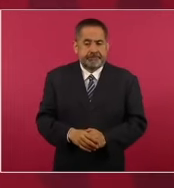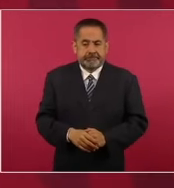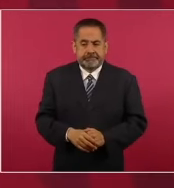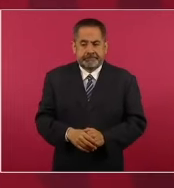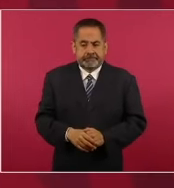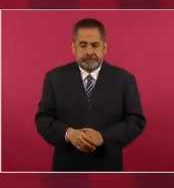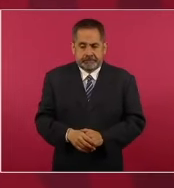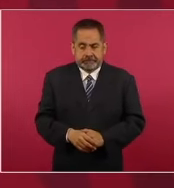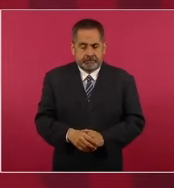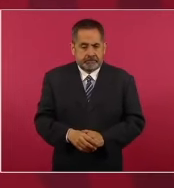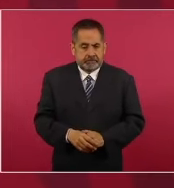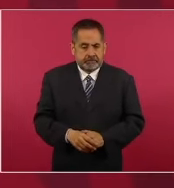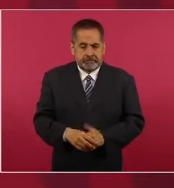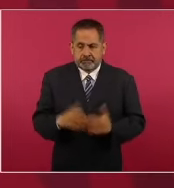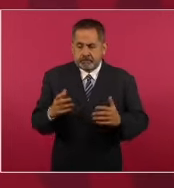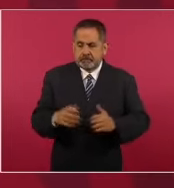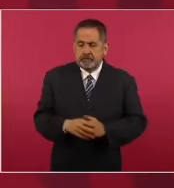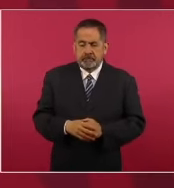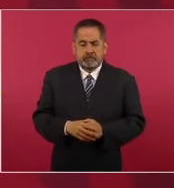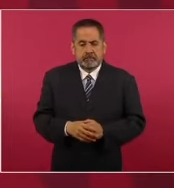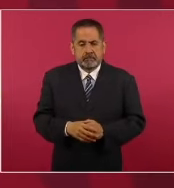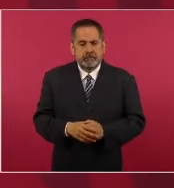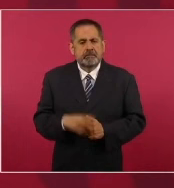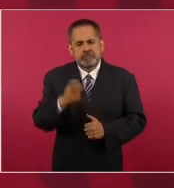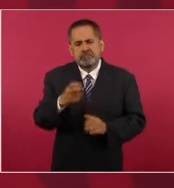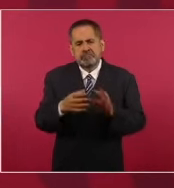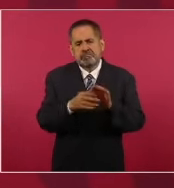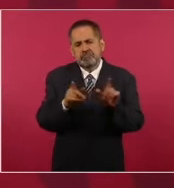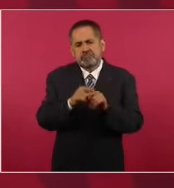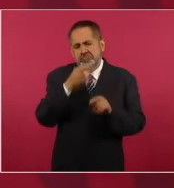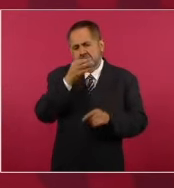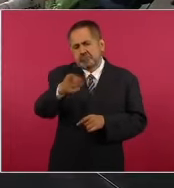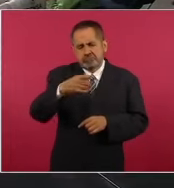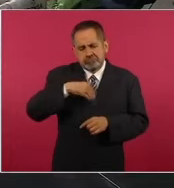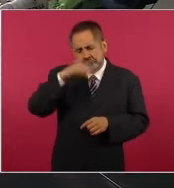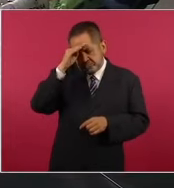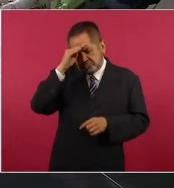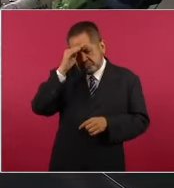Entonces, pues eso es lo que pienso.